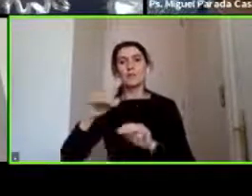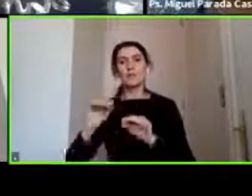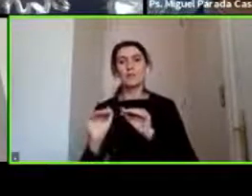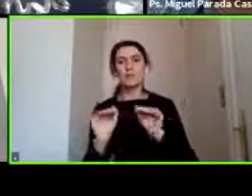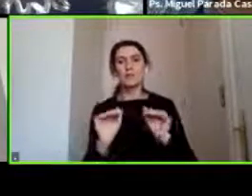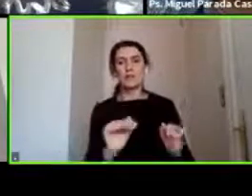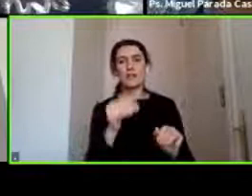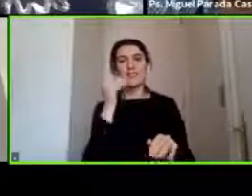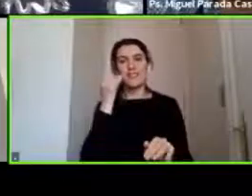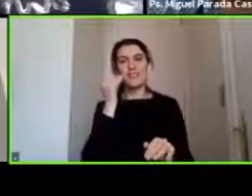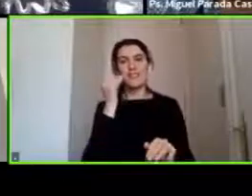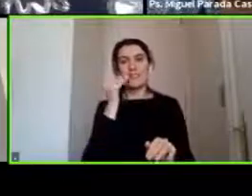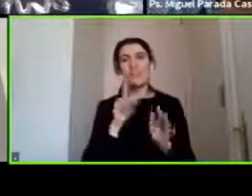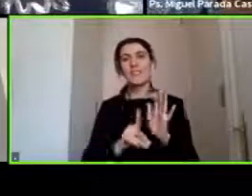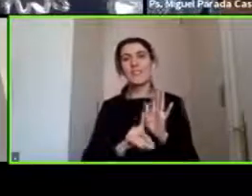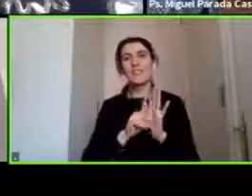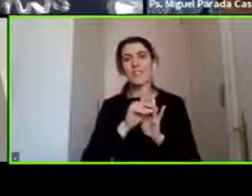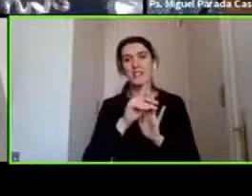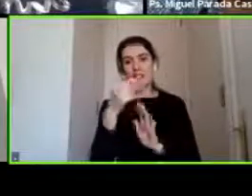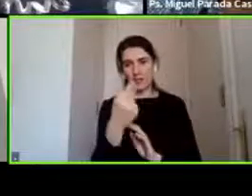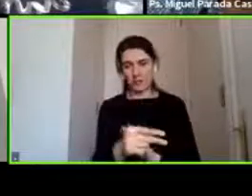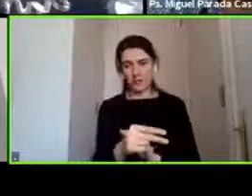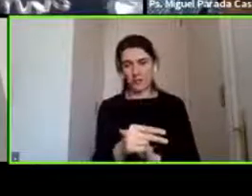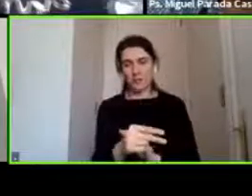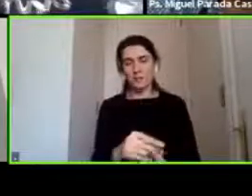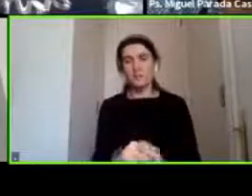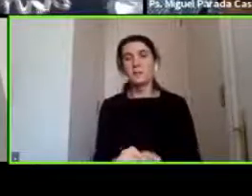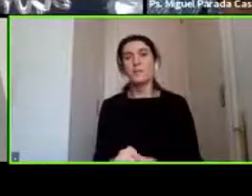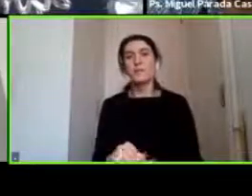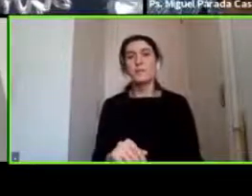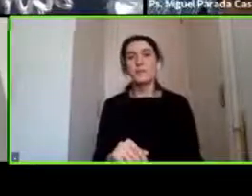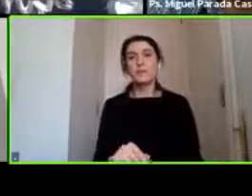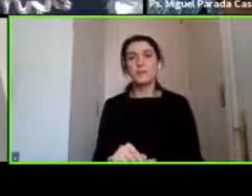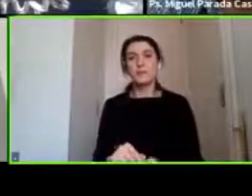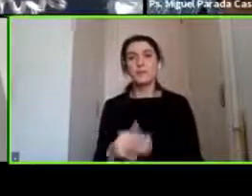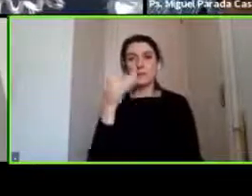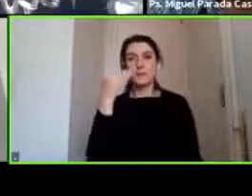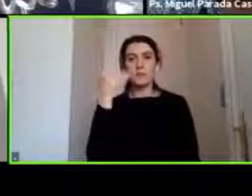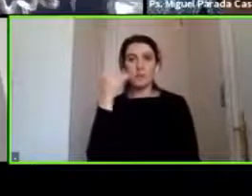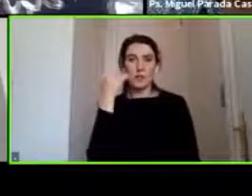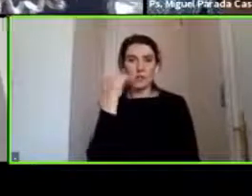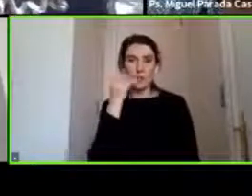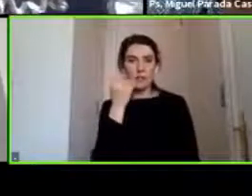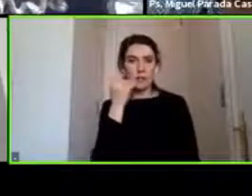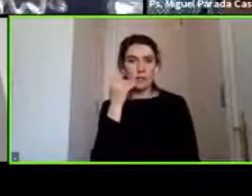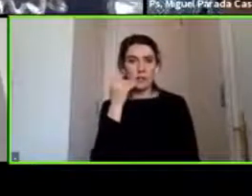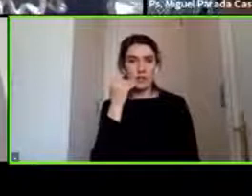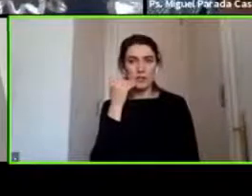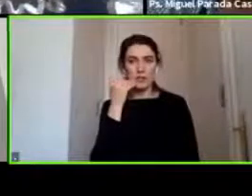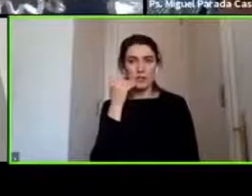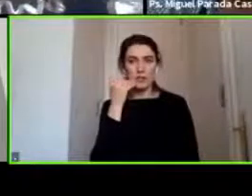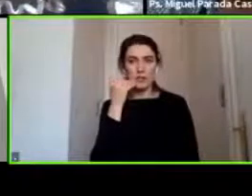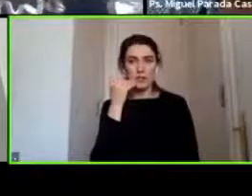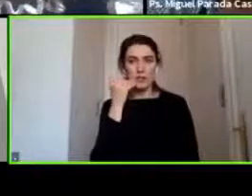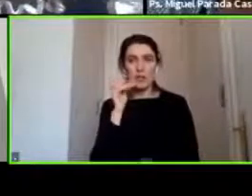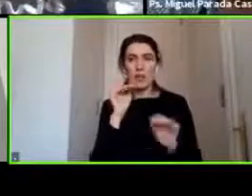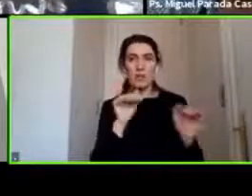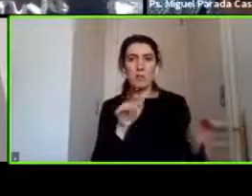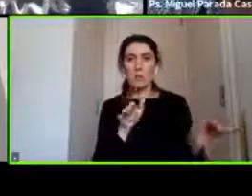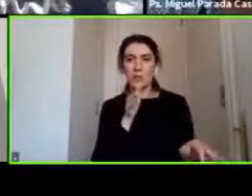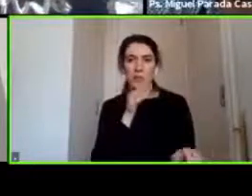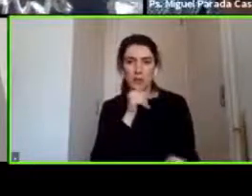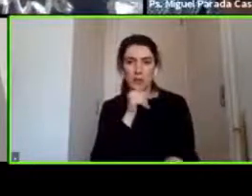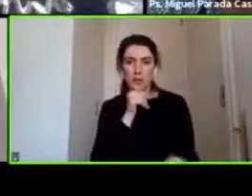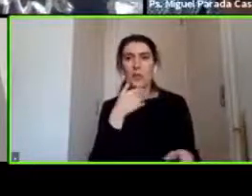desarrollo claramente si dejamos a un niño o una familia como sin el apoyo necesario va a ser un proceso mucho más